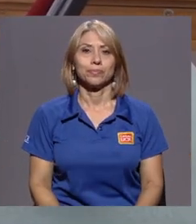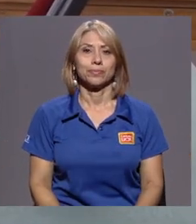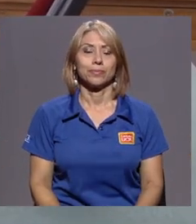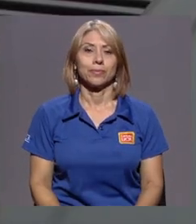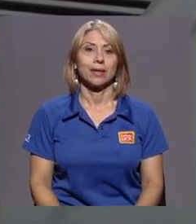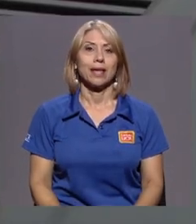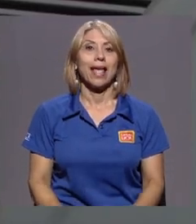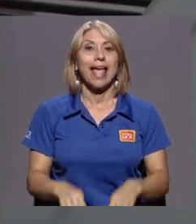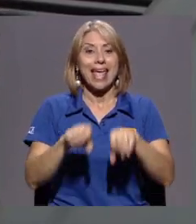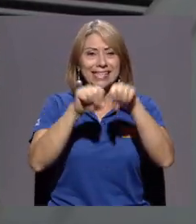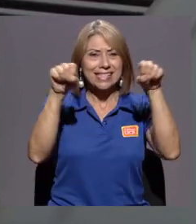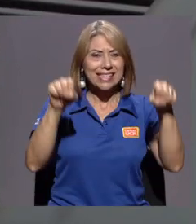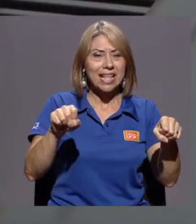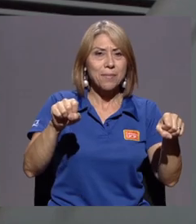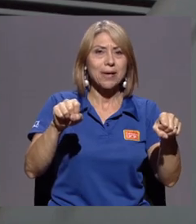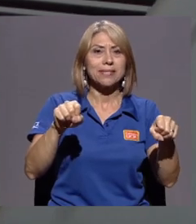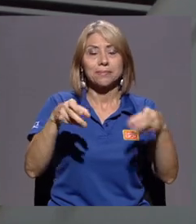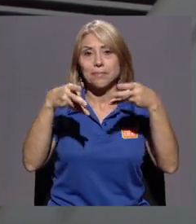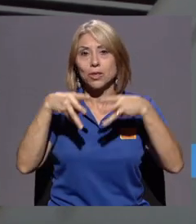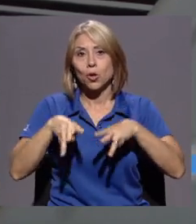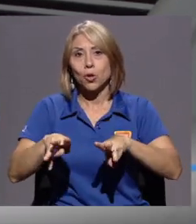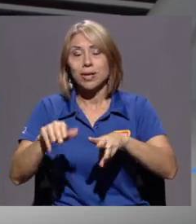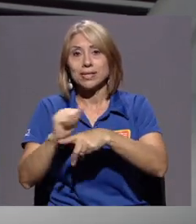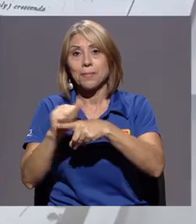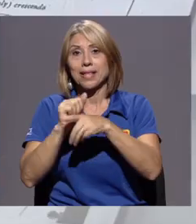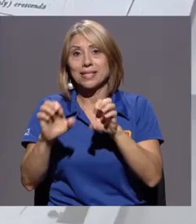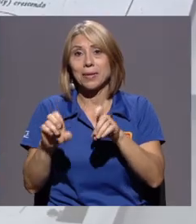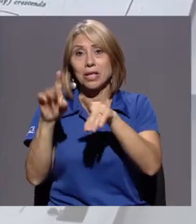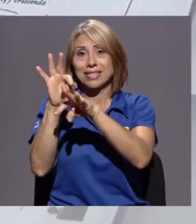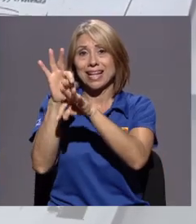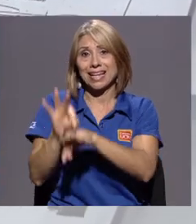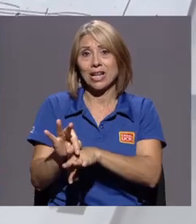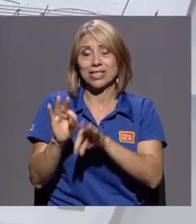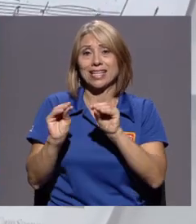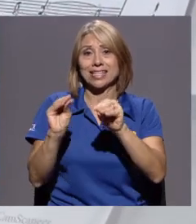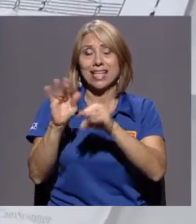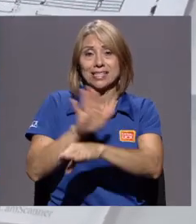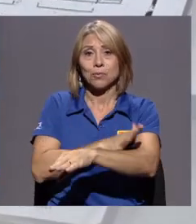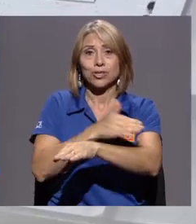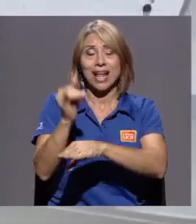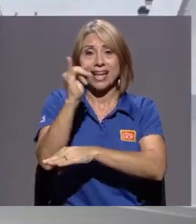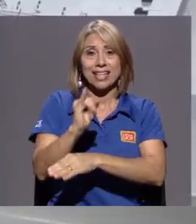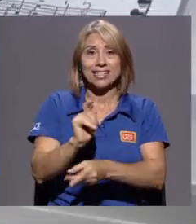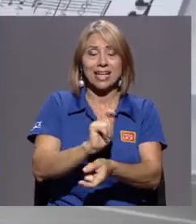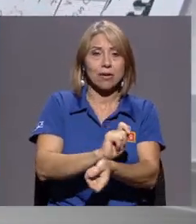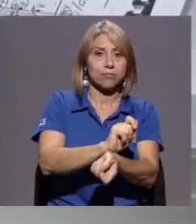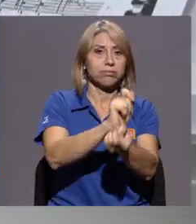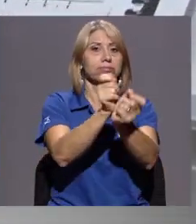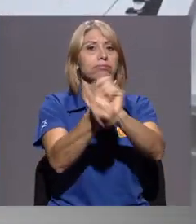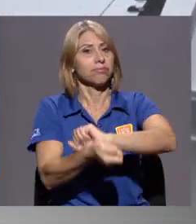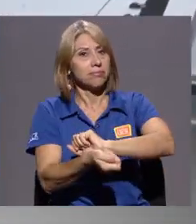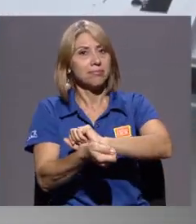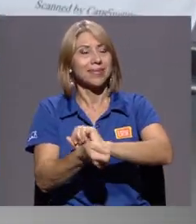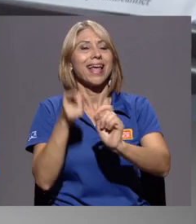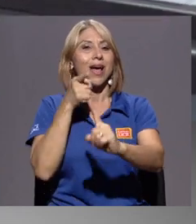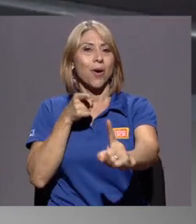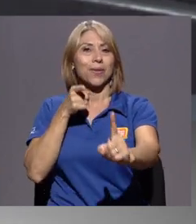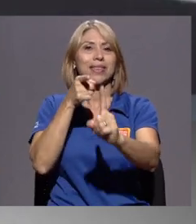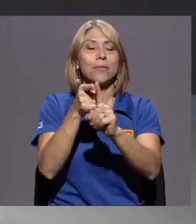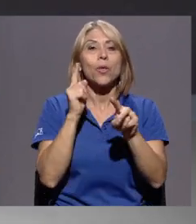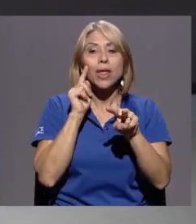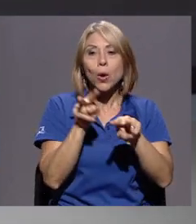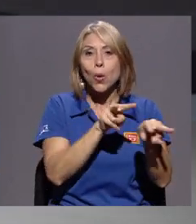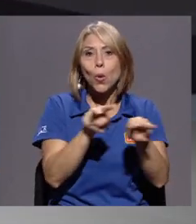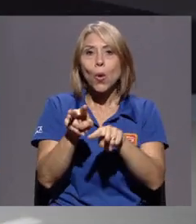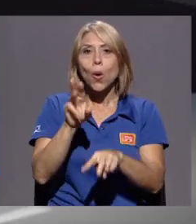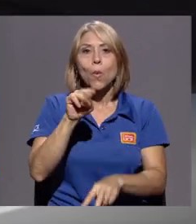Transformar los esquemas, metodologías y prácticas pedagógicas tradicionales de la enseñanza musical y artística. Ese es el objetivo del Observatorio del